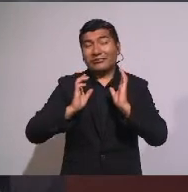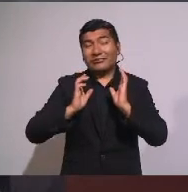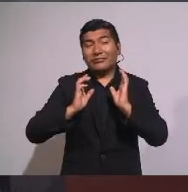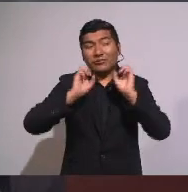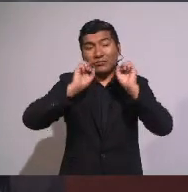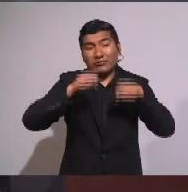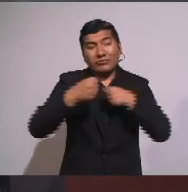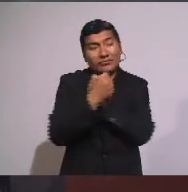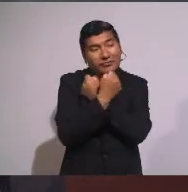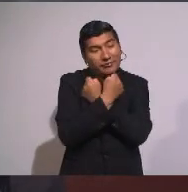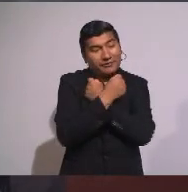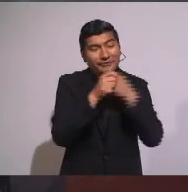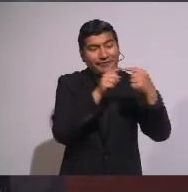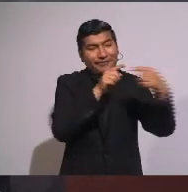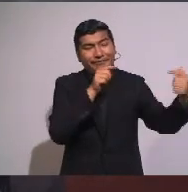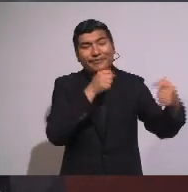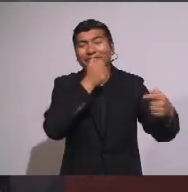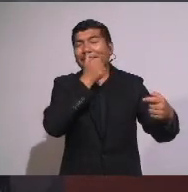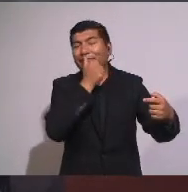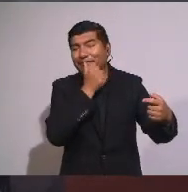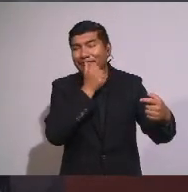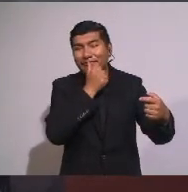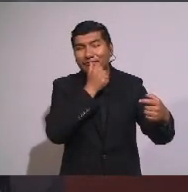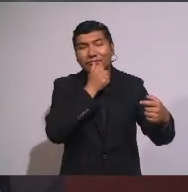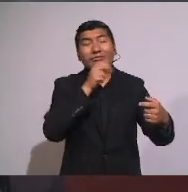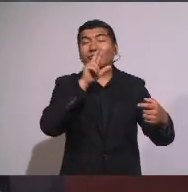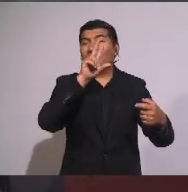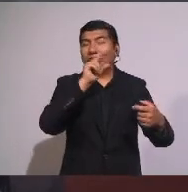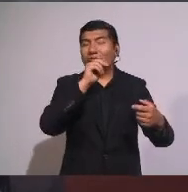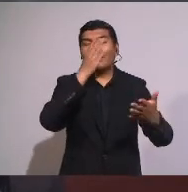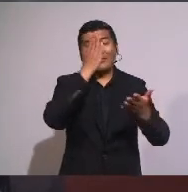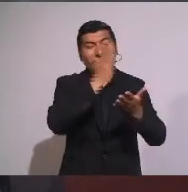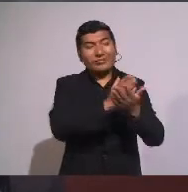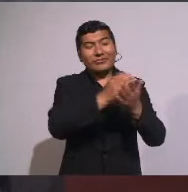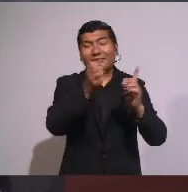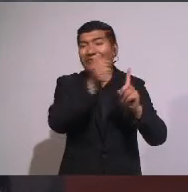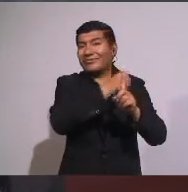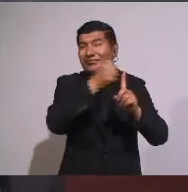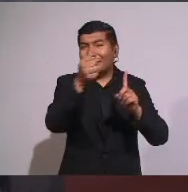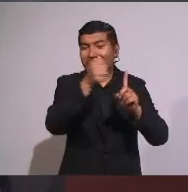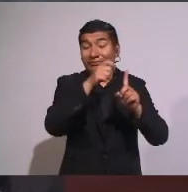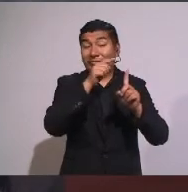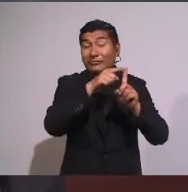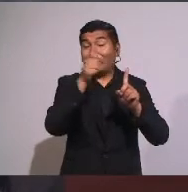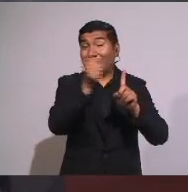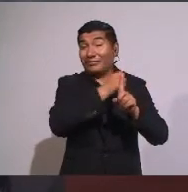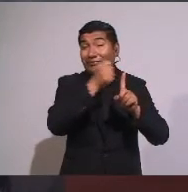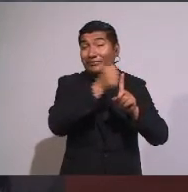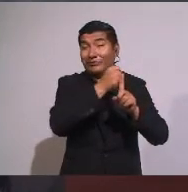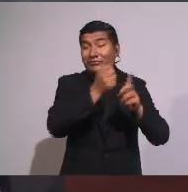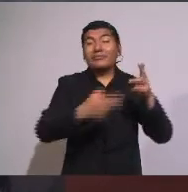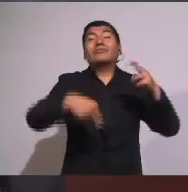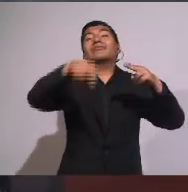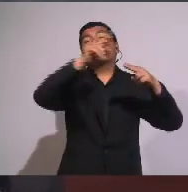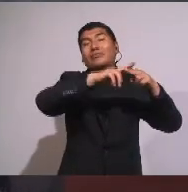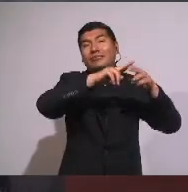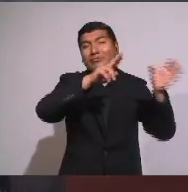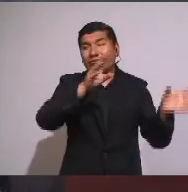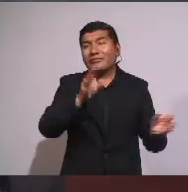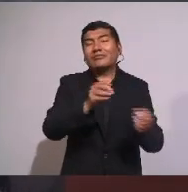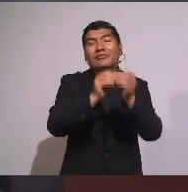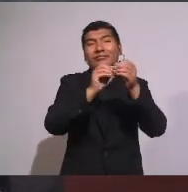los enemigos Decir No a la violencia Porque la violencia Engendra Más violencia